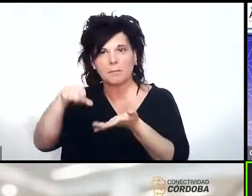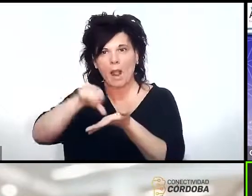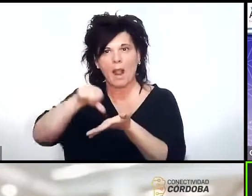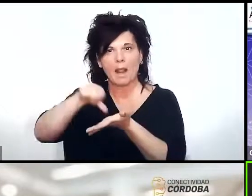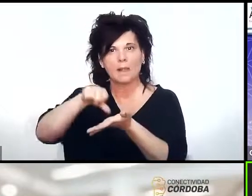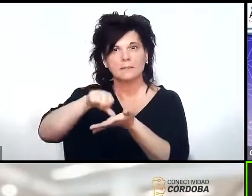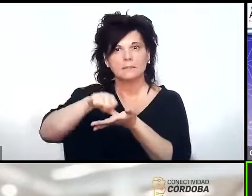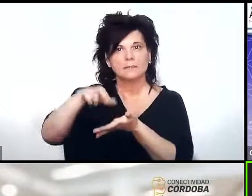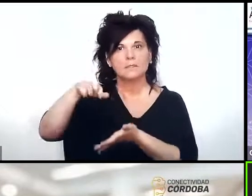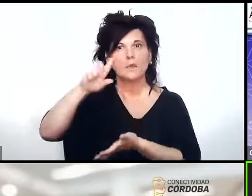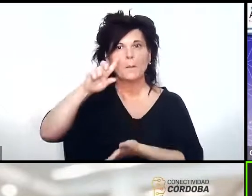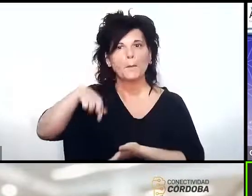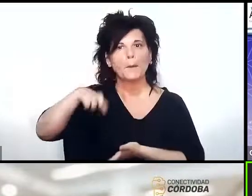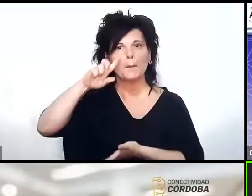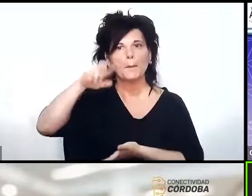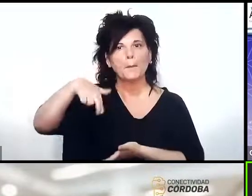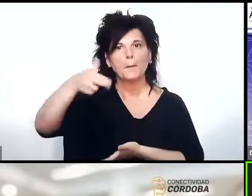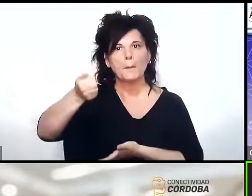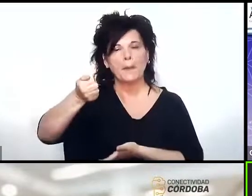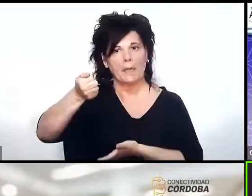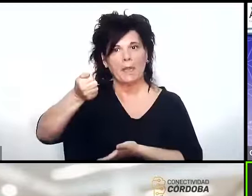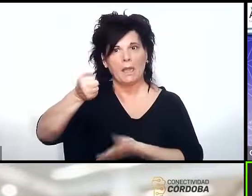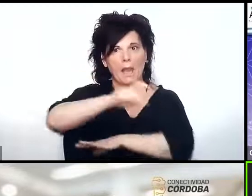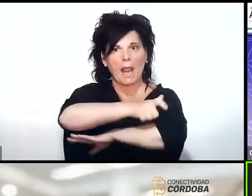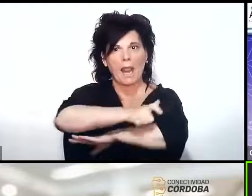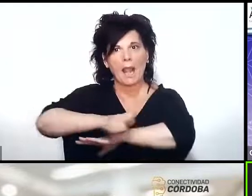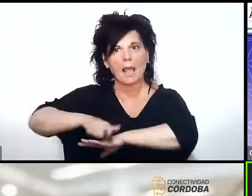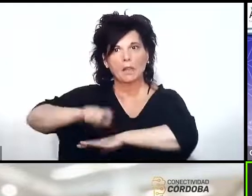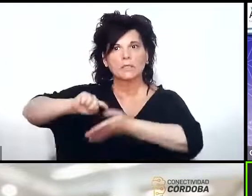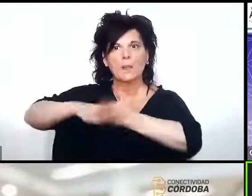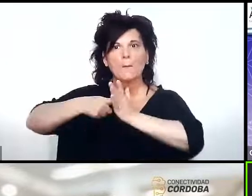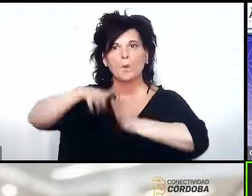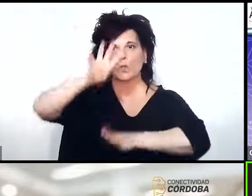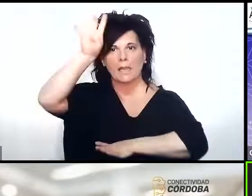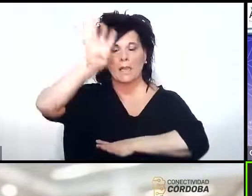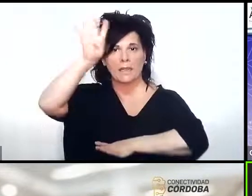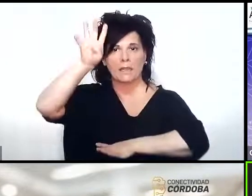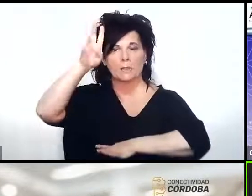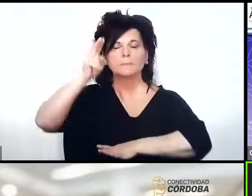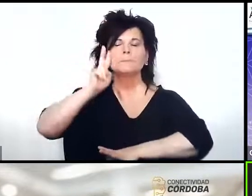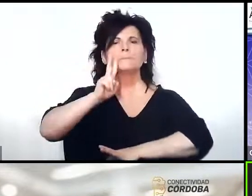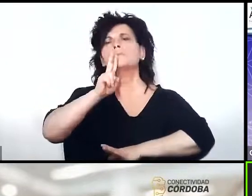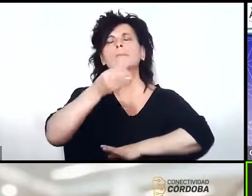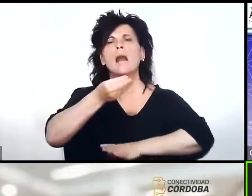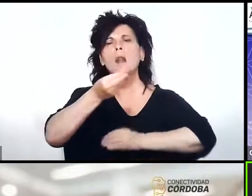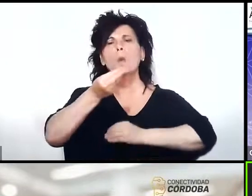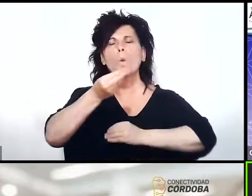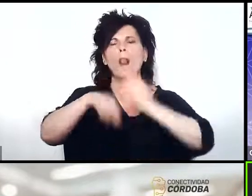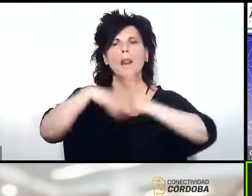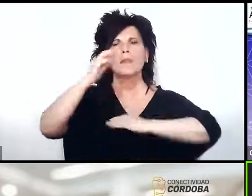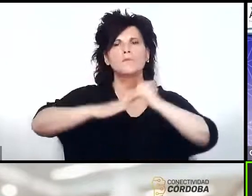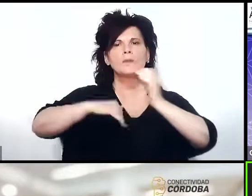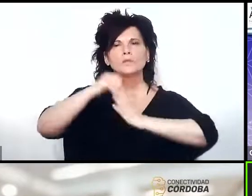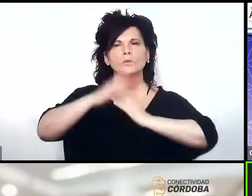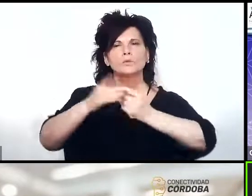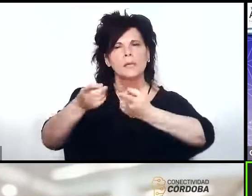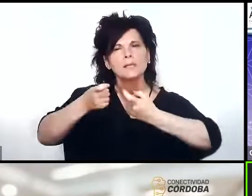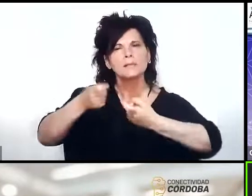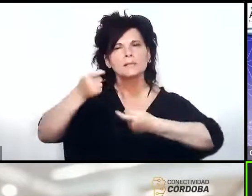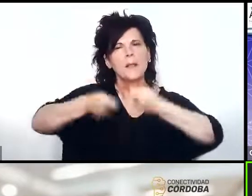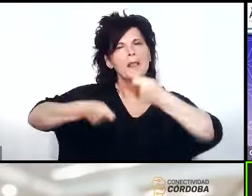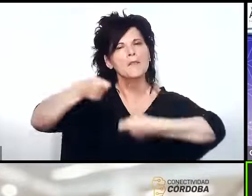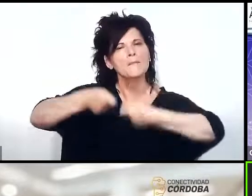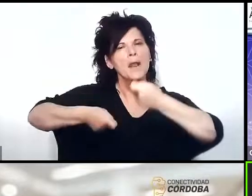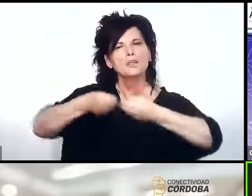Pipinas digamos en la costa de Punta Indio para ver qué infraestructura se necesita qué inversión se